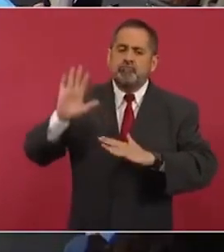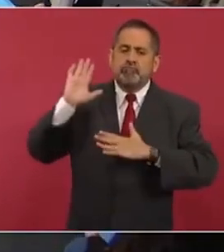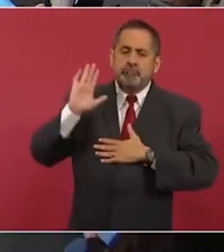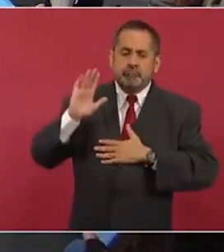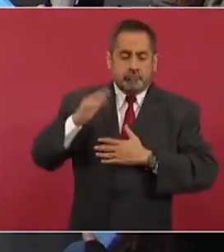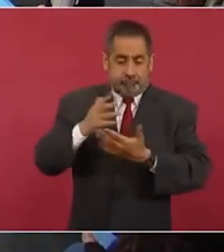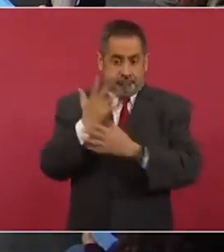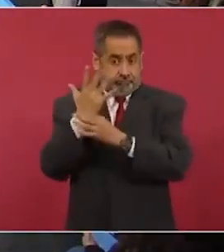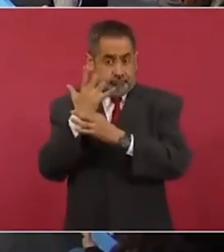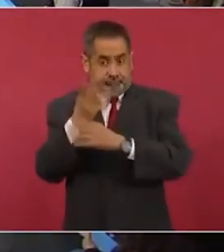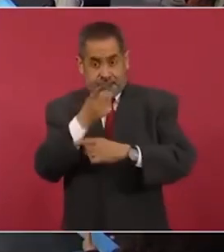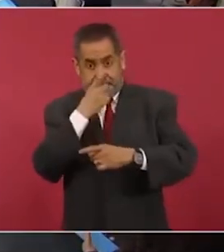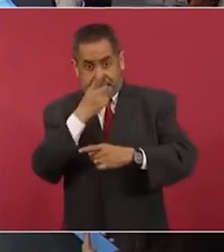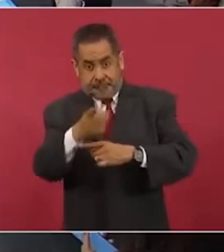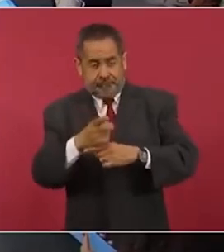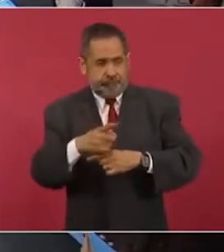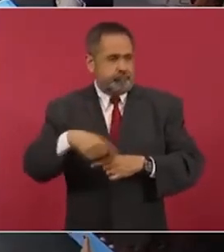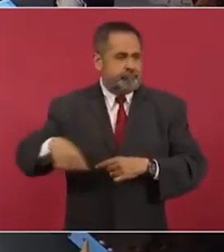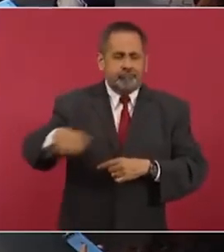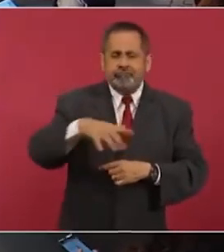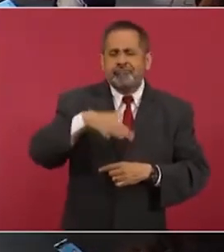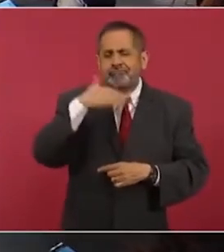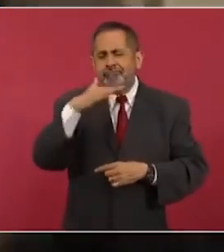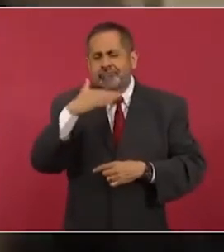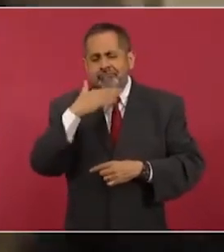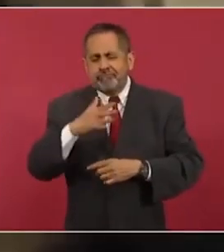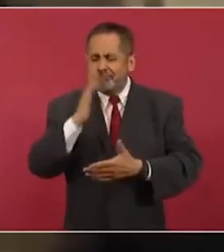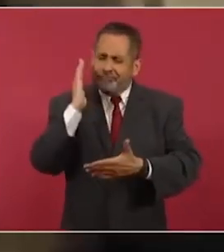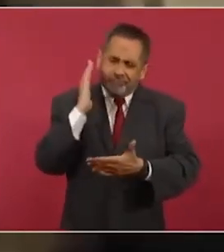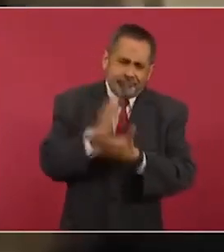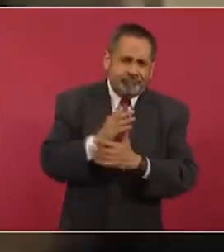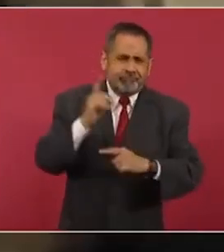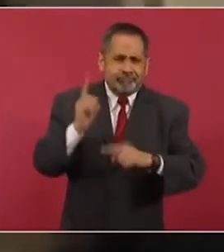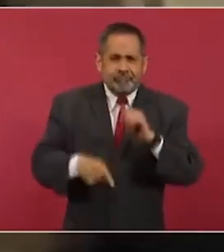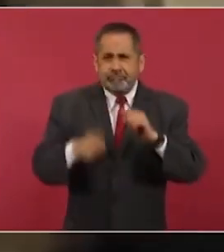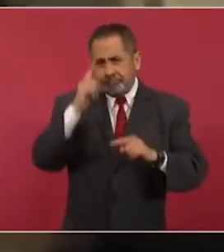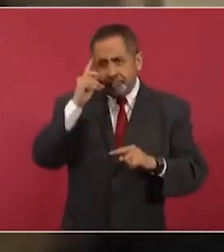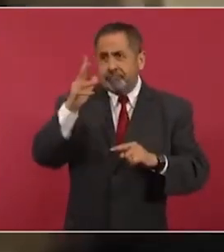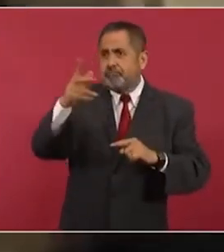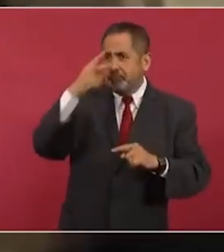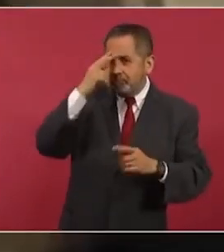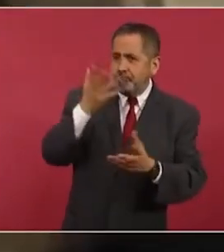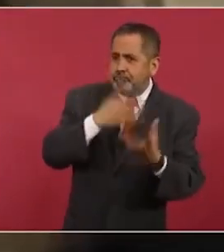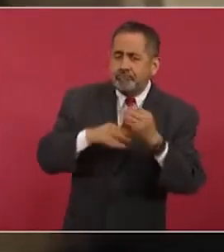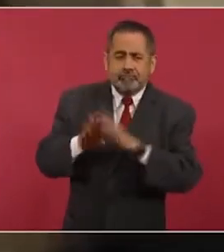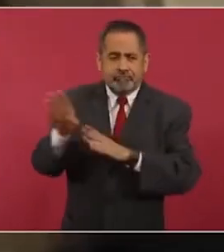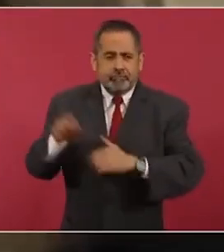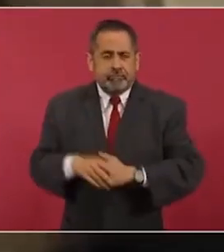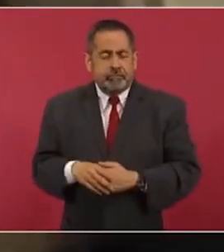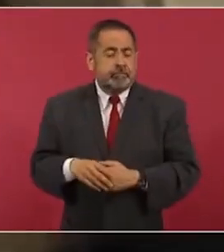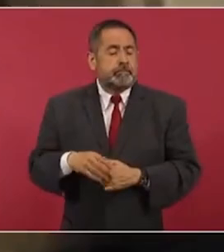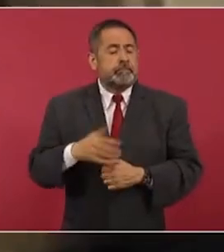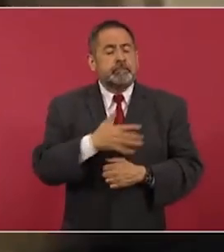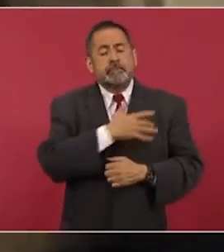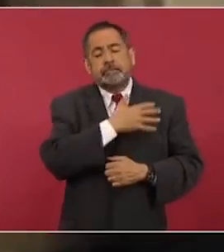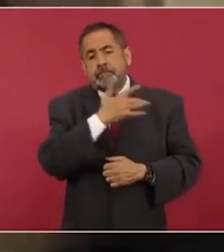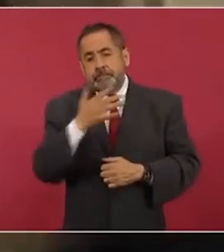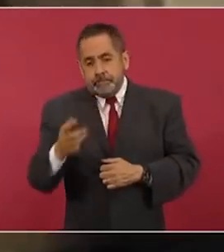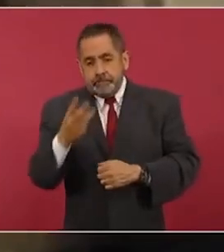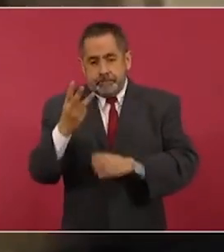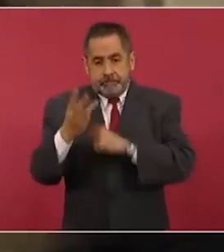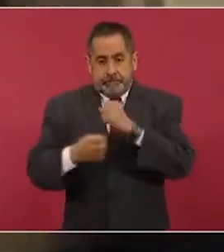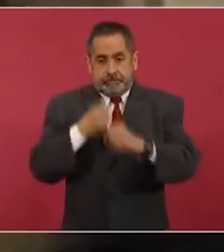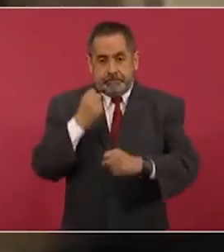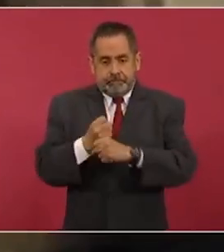cito, con la corrupción y con la impunidad que impiden el renacimiento de México. Más de tres años después, las cosas